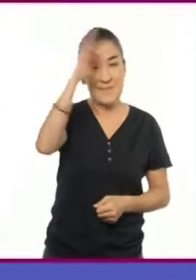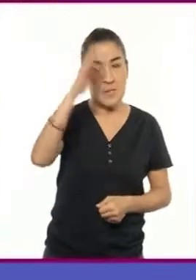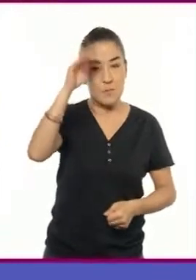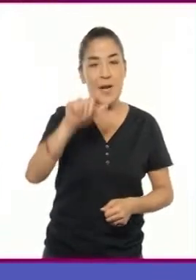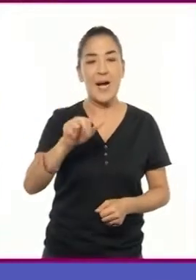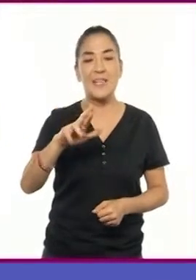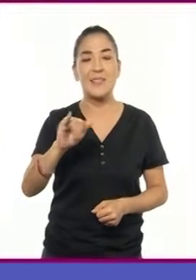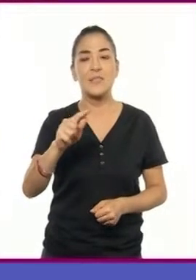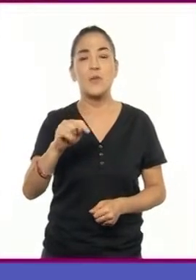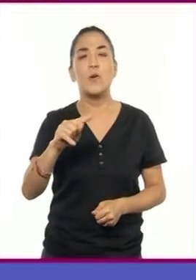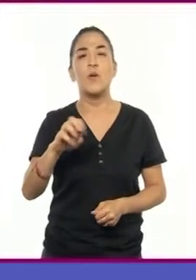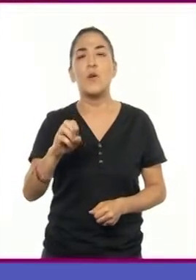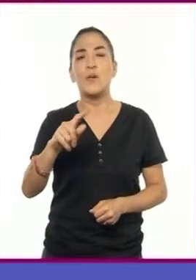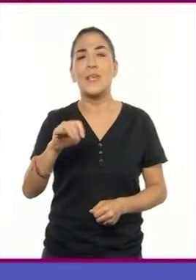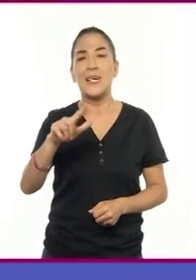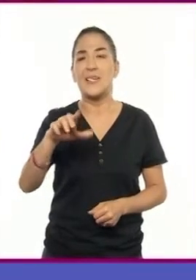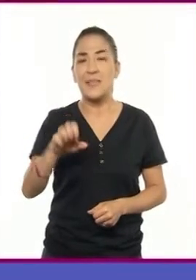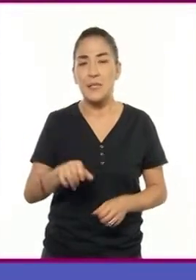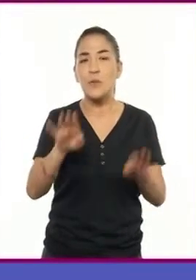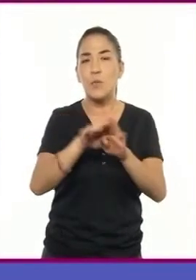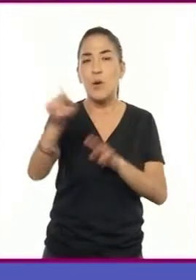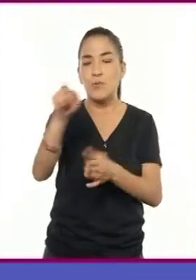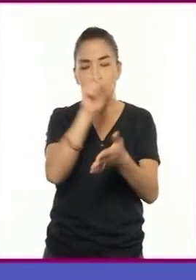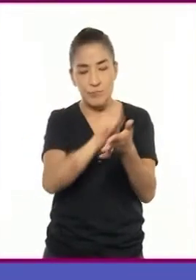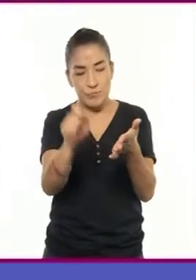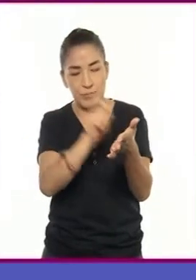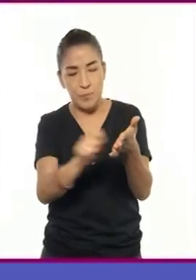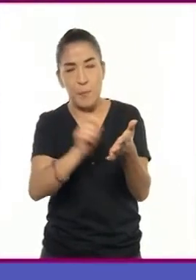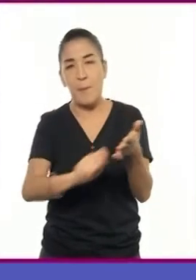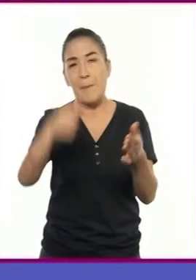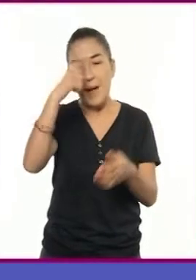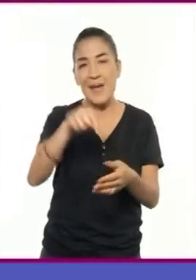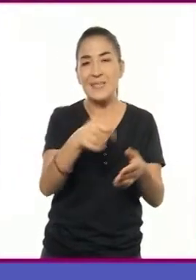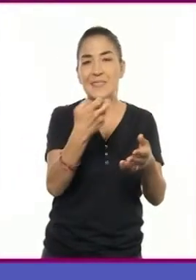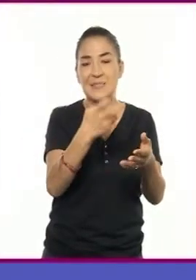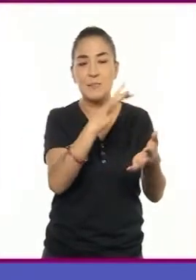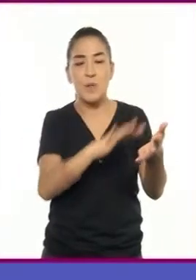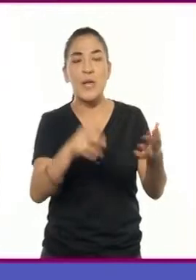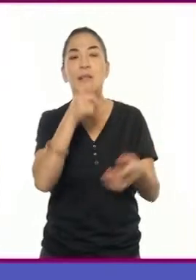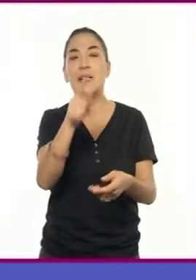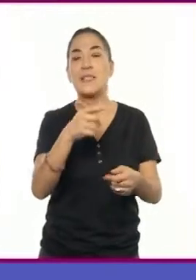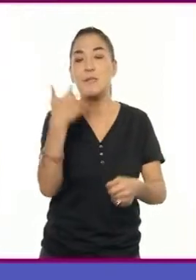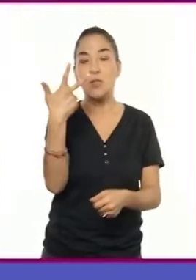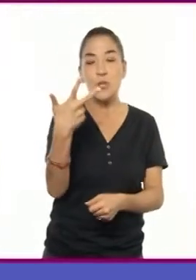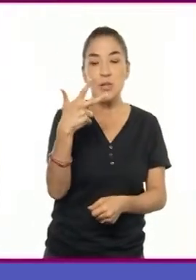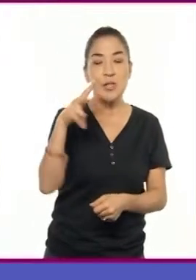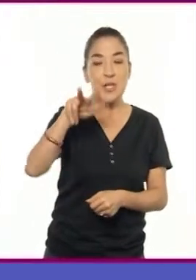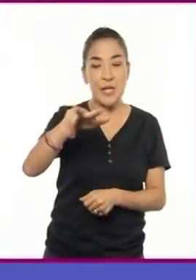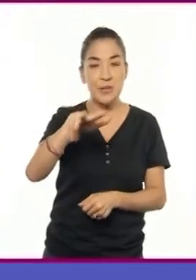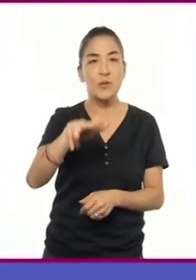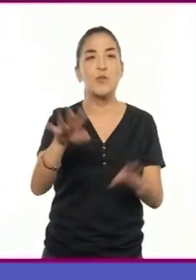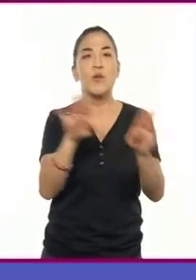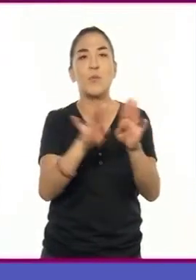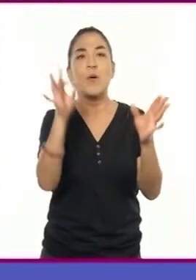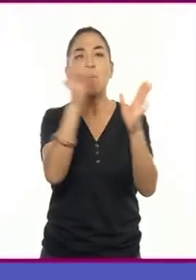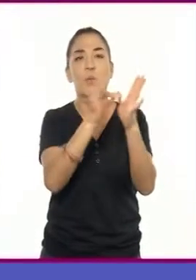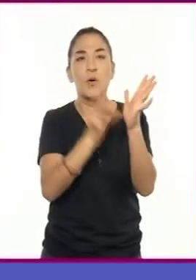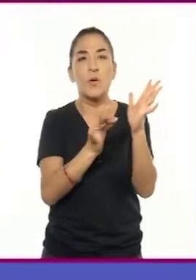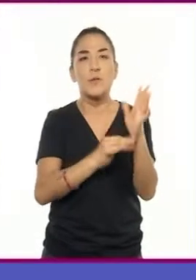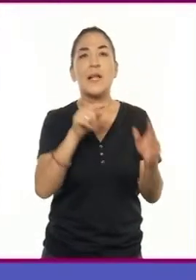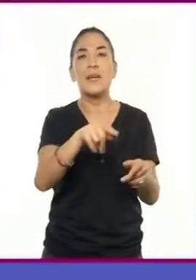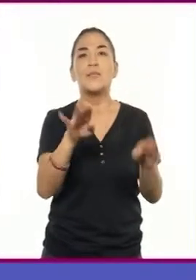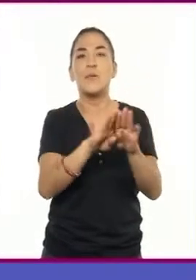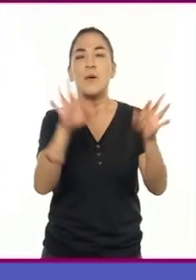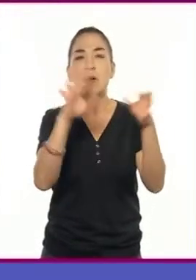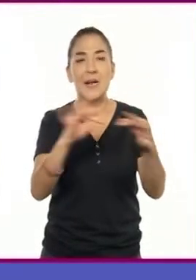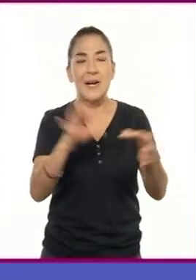escribió esta estructura para la literatura, que consistía en 18 puntos, distribuidos en tres momentos para contar una